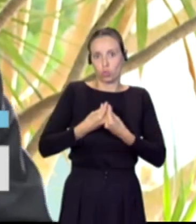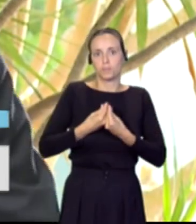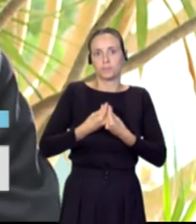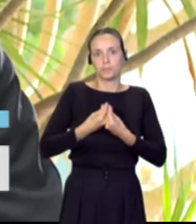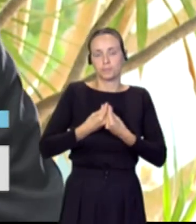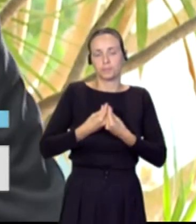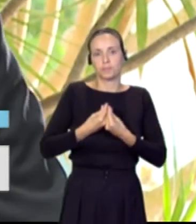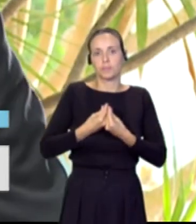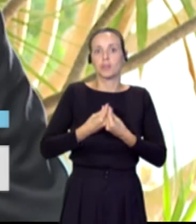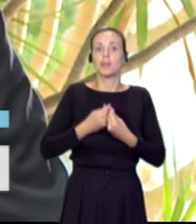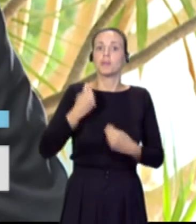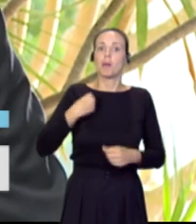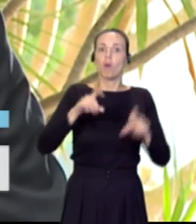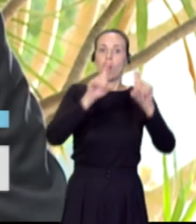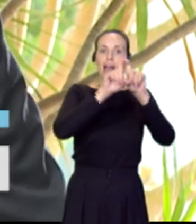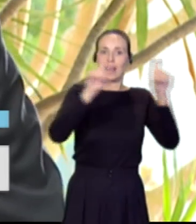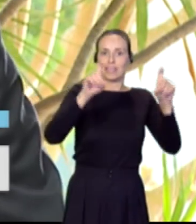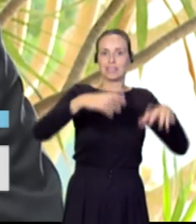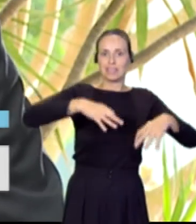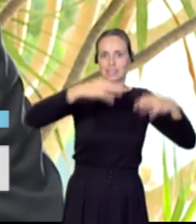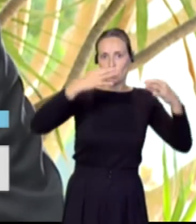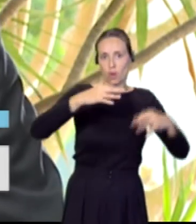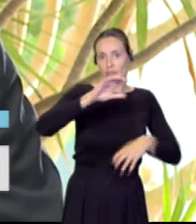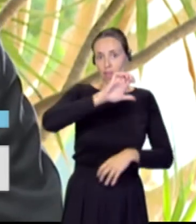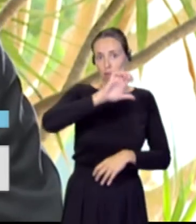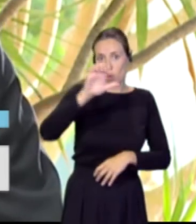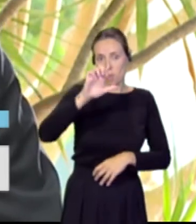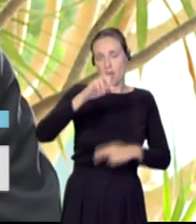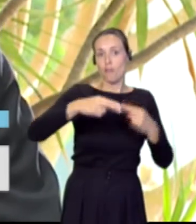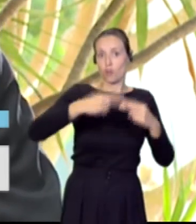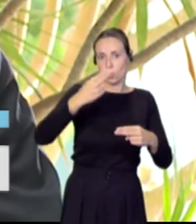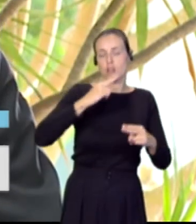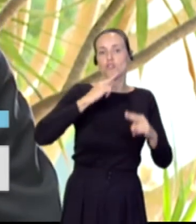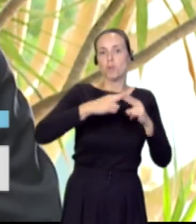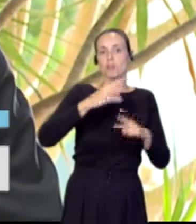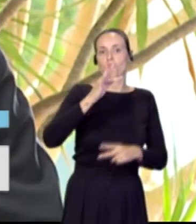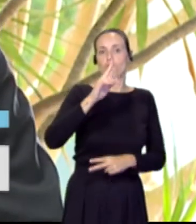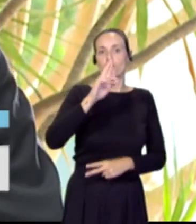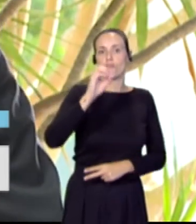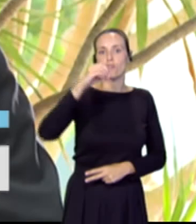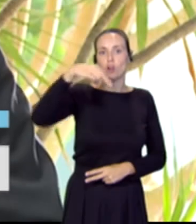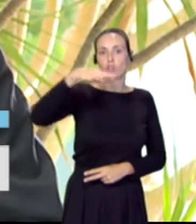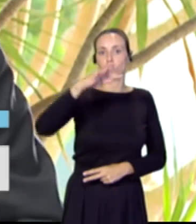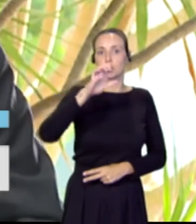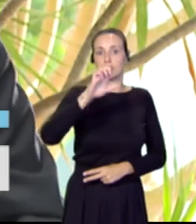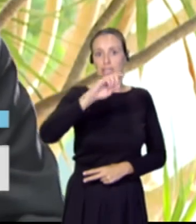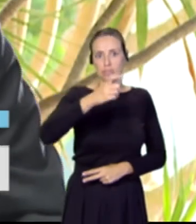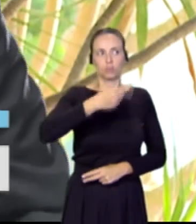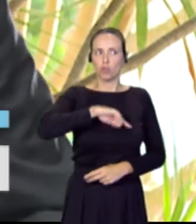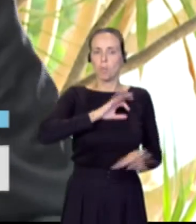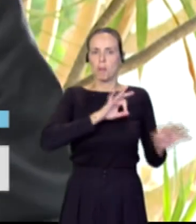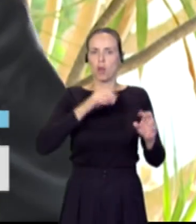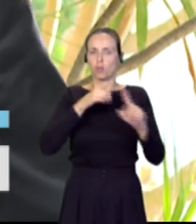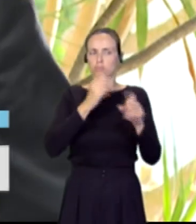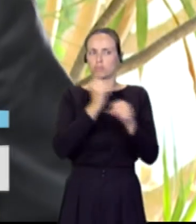agencia Frontex, la Agencia Europea de Fronteras, y asimismo estamos dispuestos a